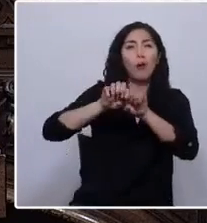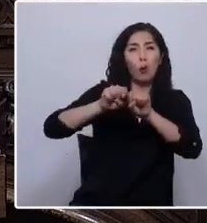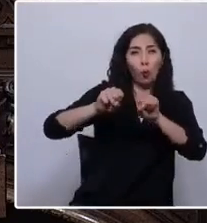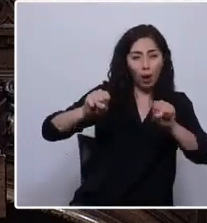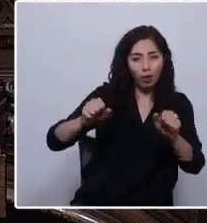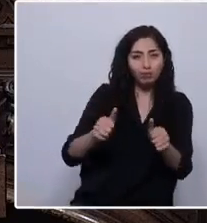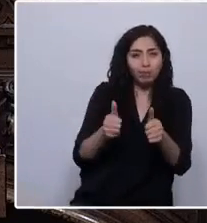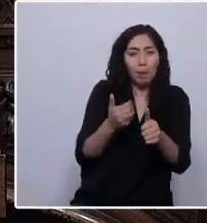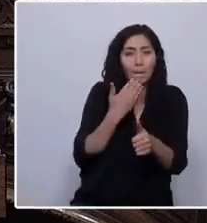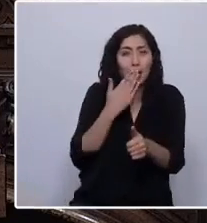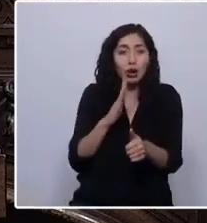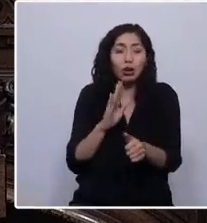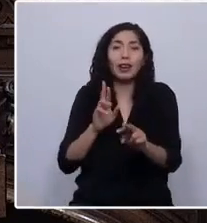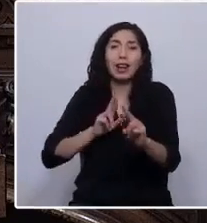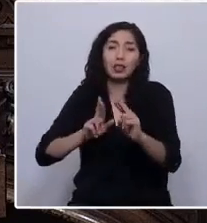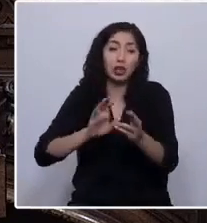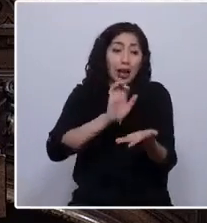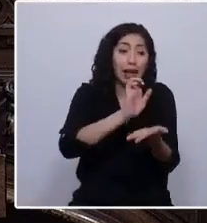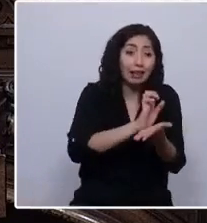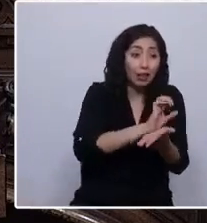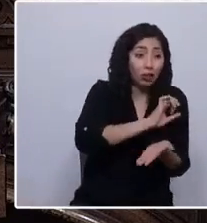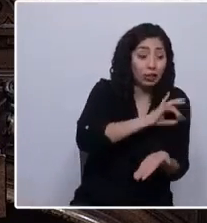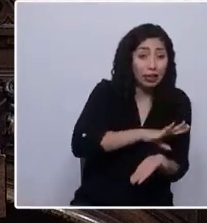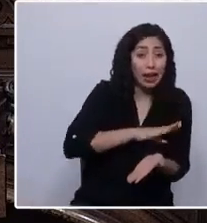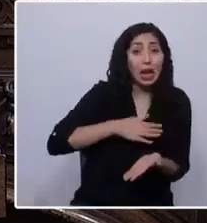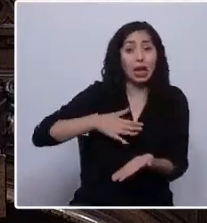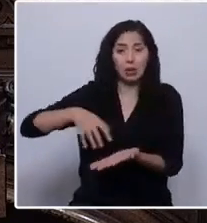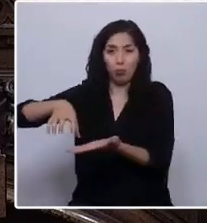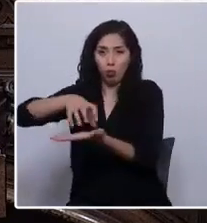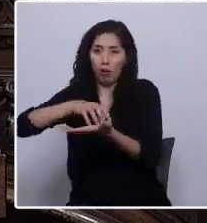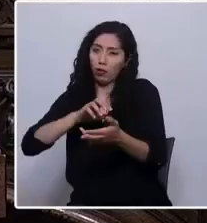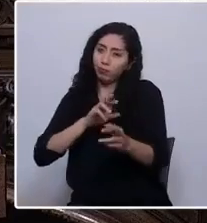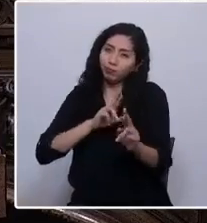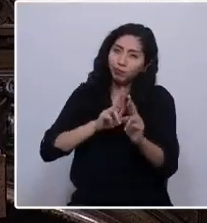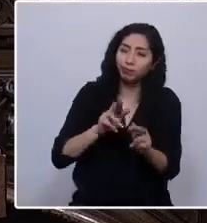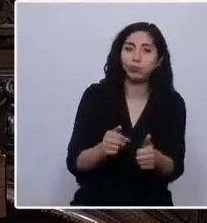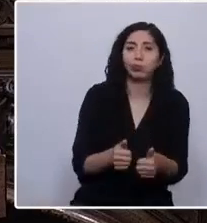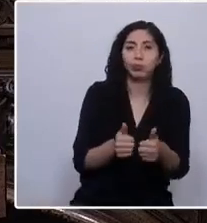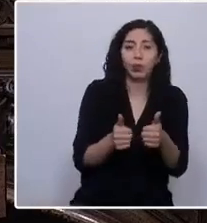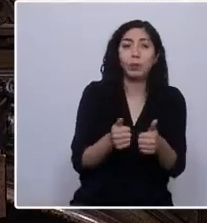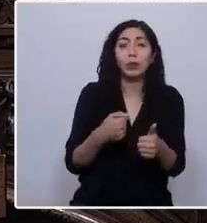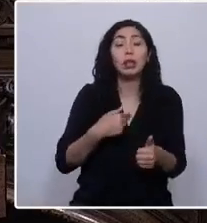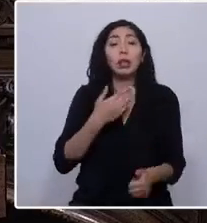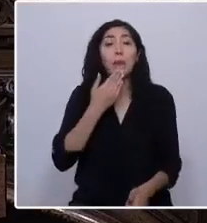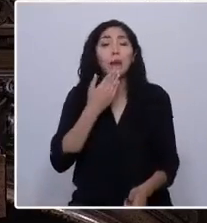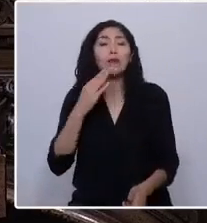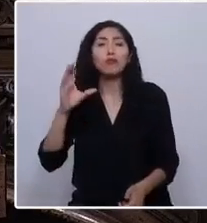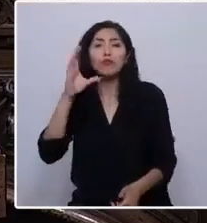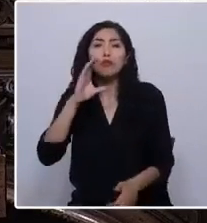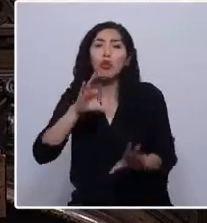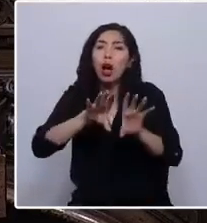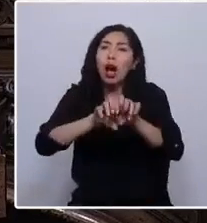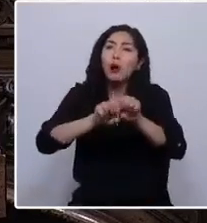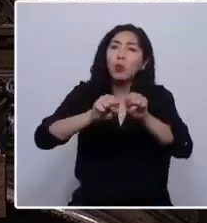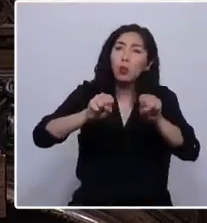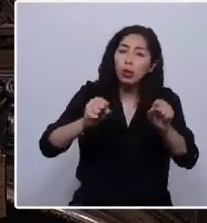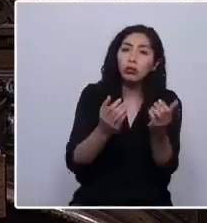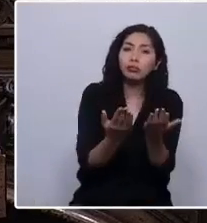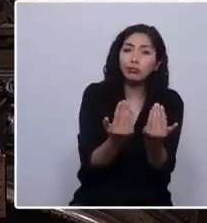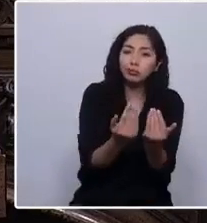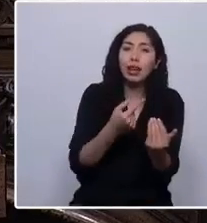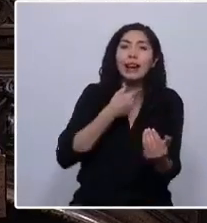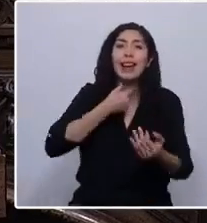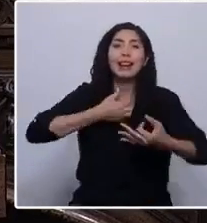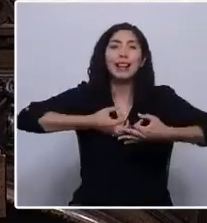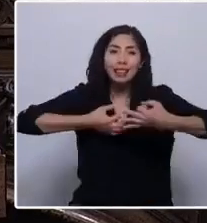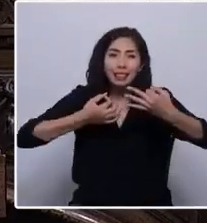entre el Estado de Chile y mi nación. A su vez, buscaré los acuerdos necesarios para generar las garantías